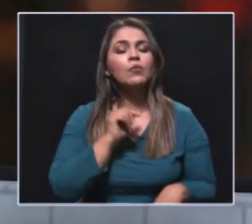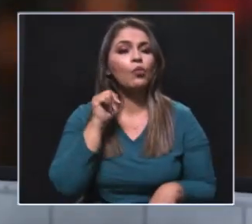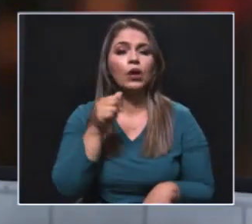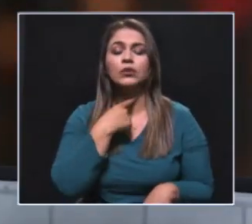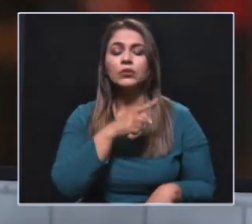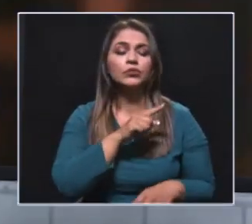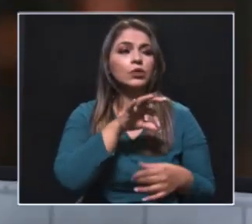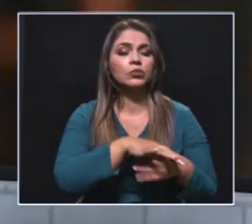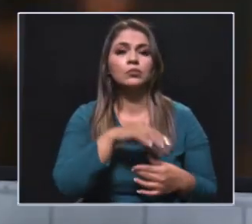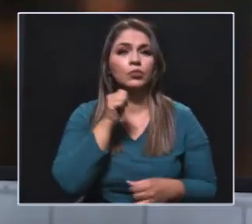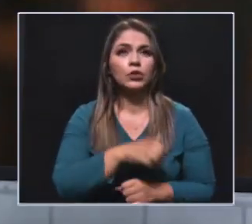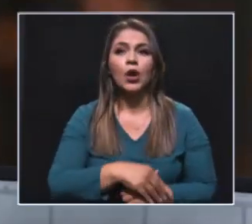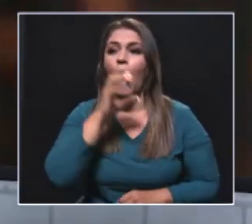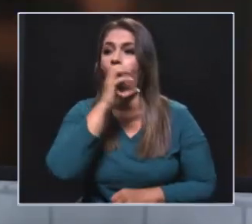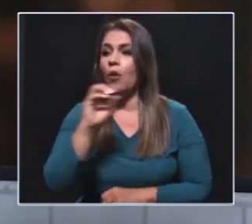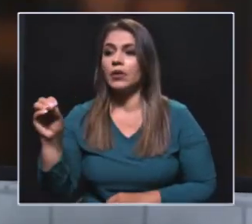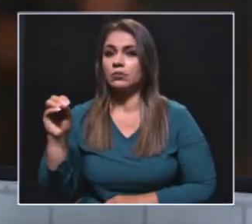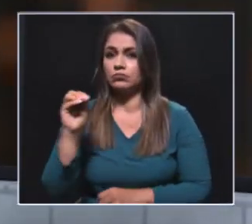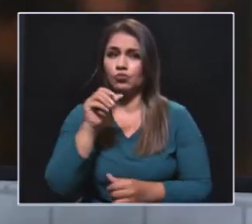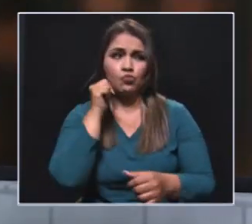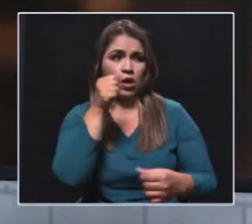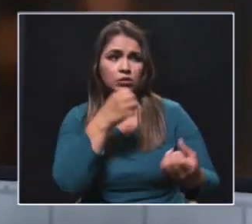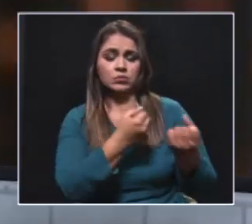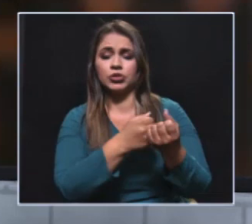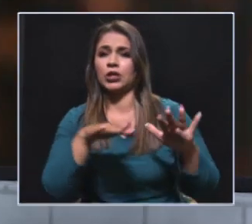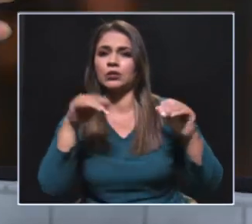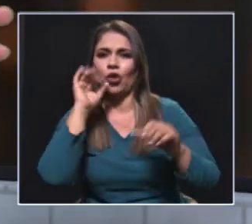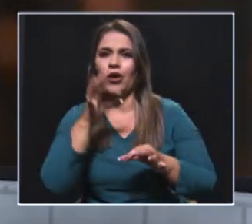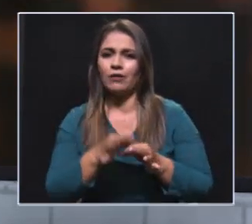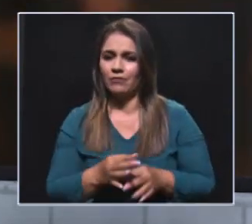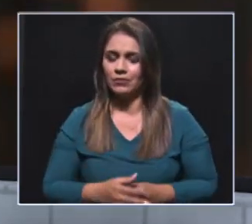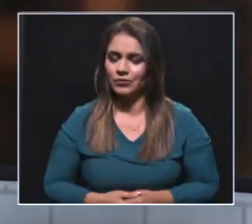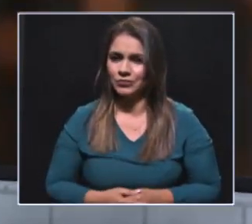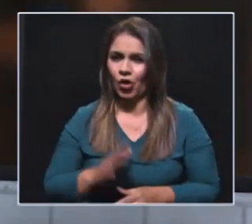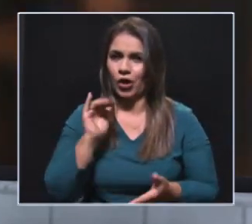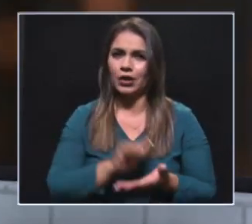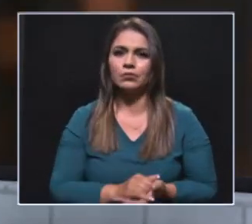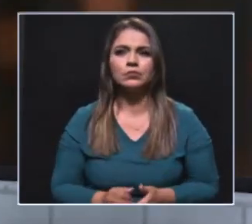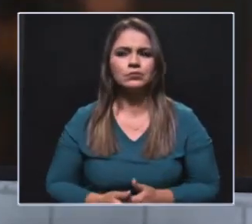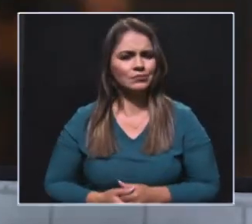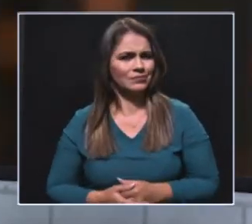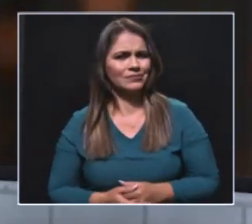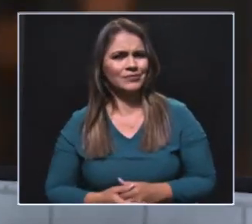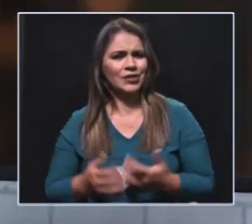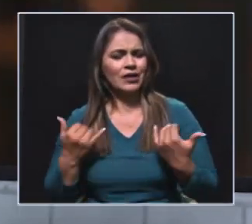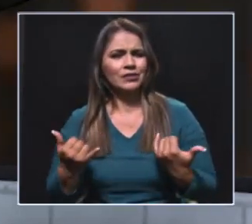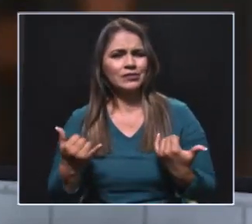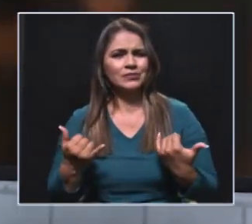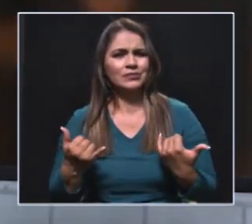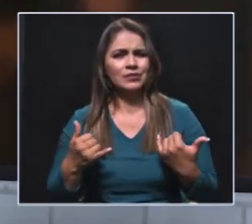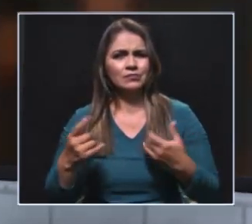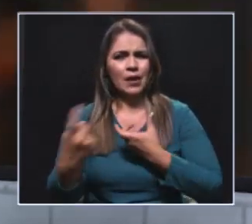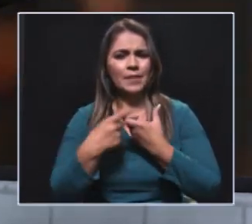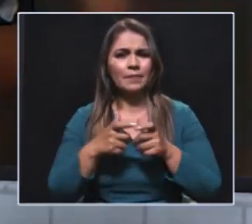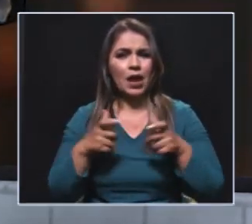que los hombres no votan por mujeres, que porque no creen. Y en los procesos de formación se ha encontrado inicialmente que las mujeres